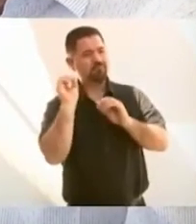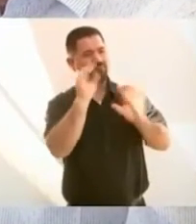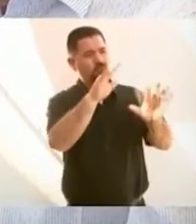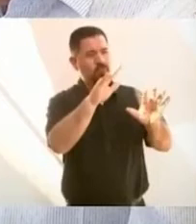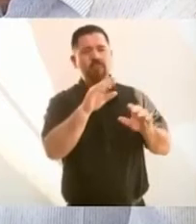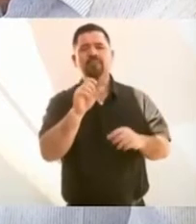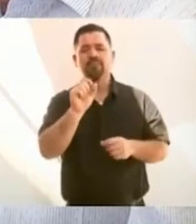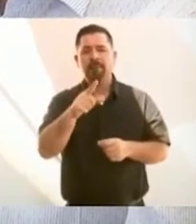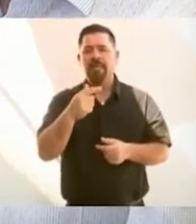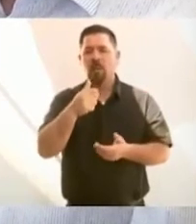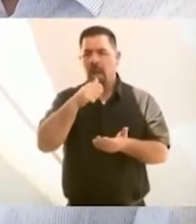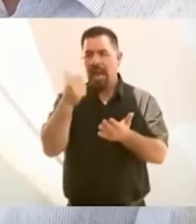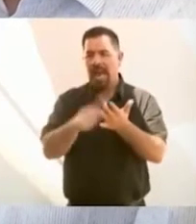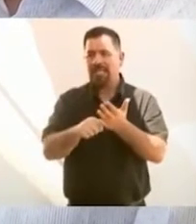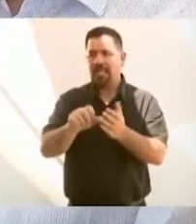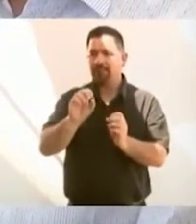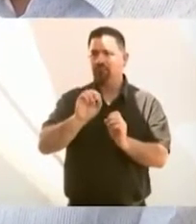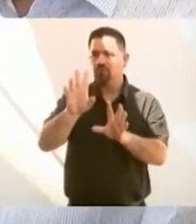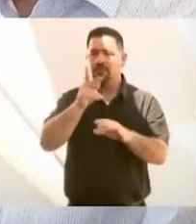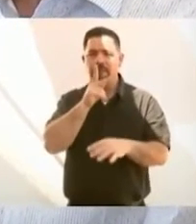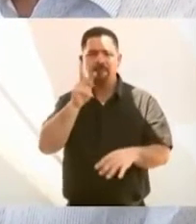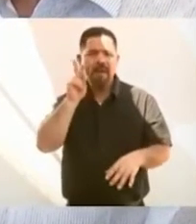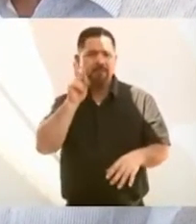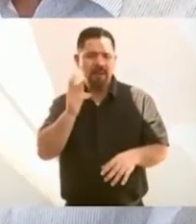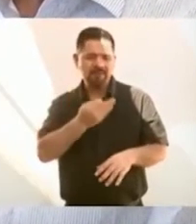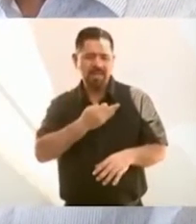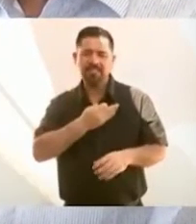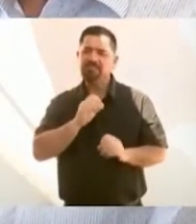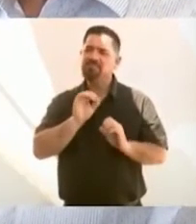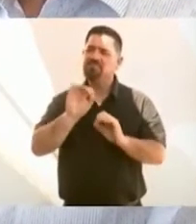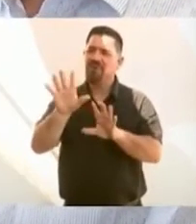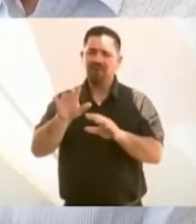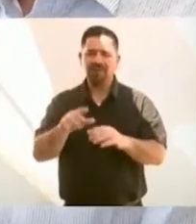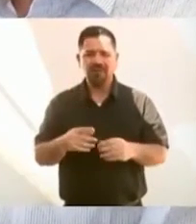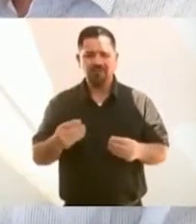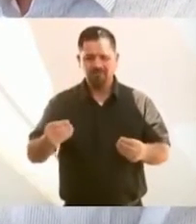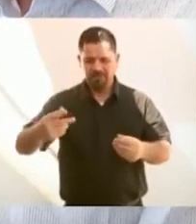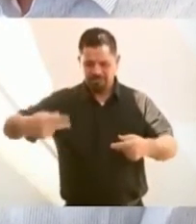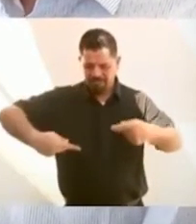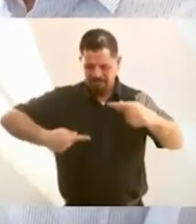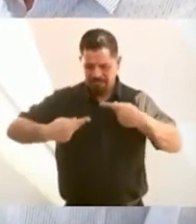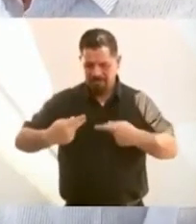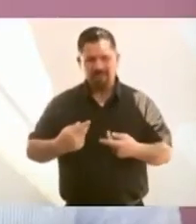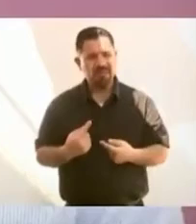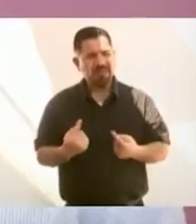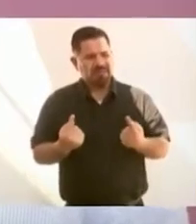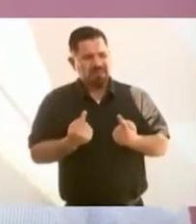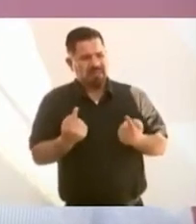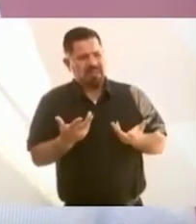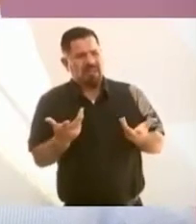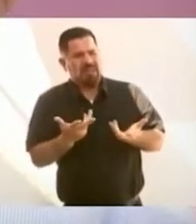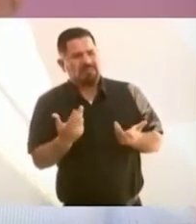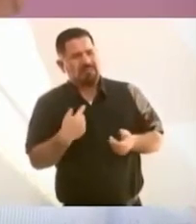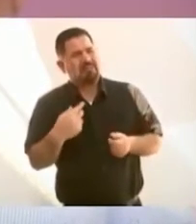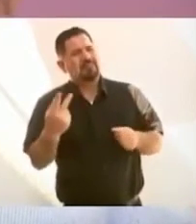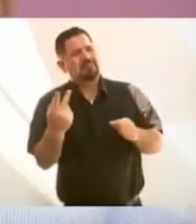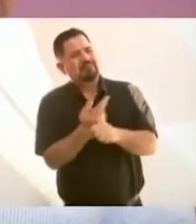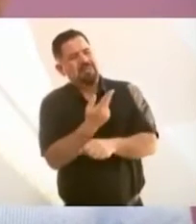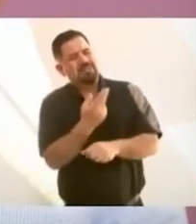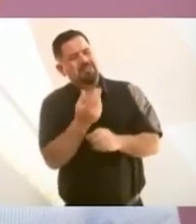los cuestionamientos fueron en ese sentido. ¿Qué vamos a estar pensando en algo que sucedió